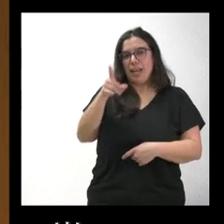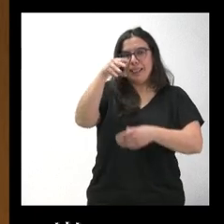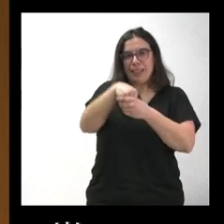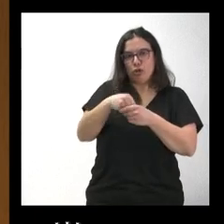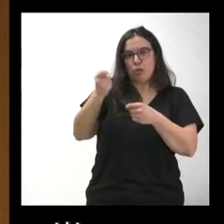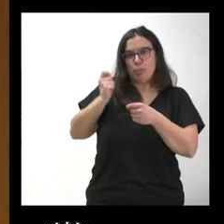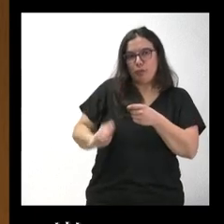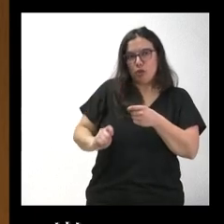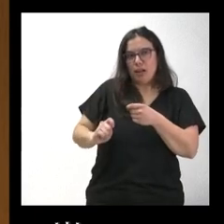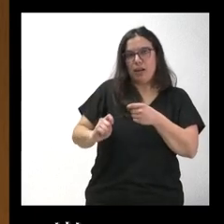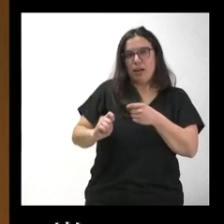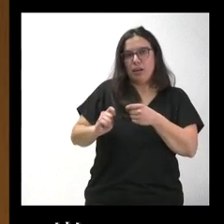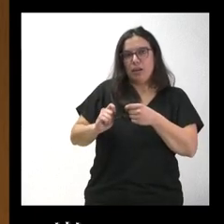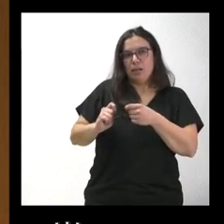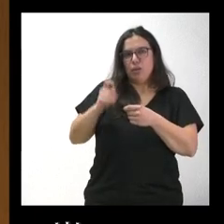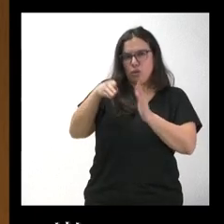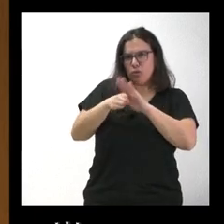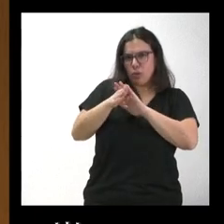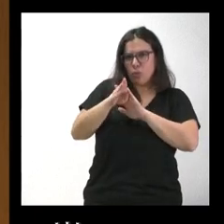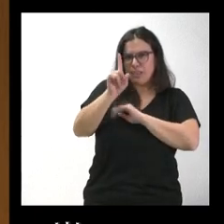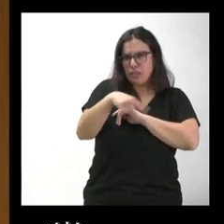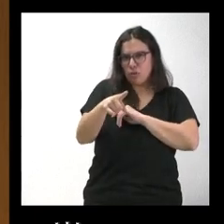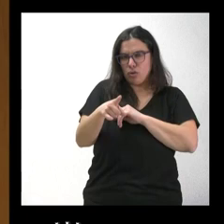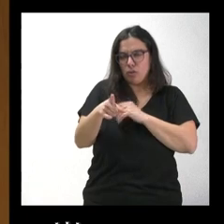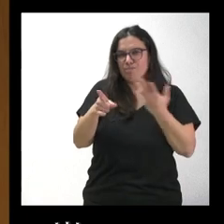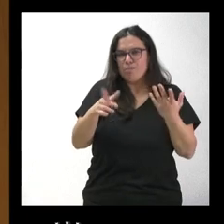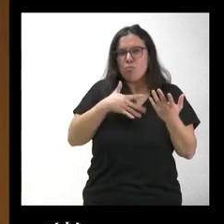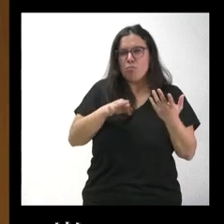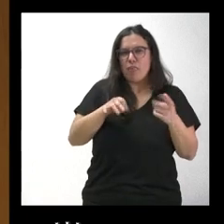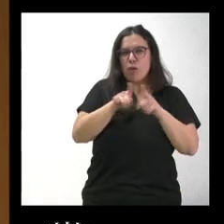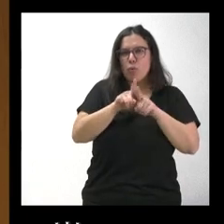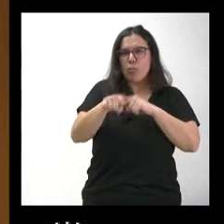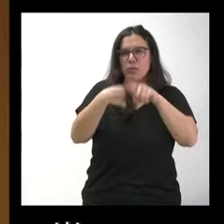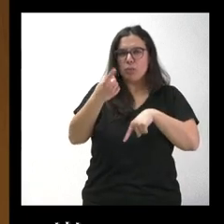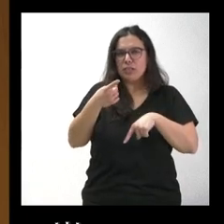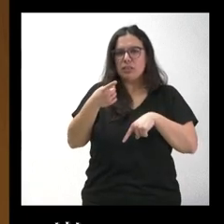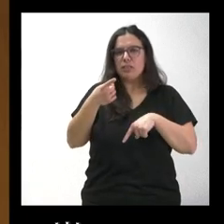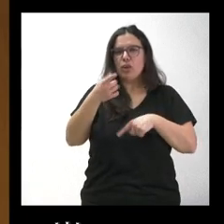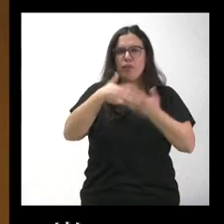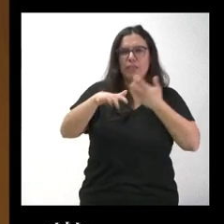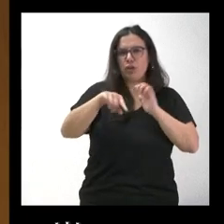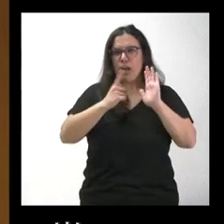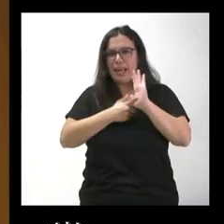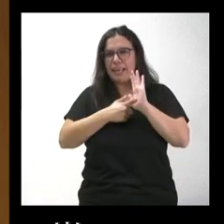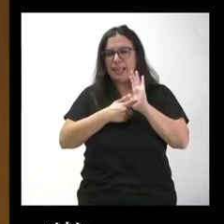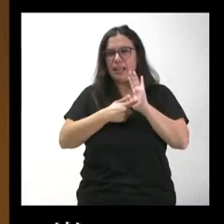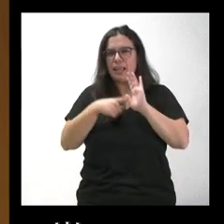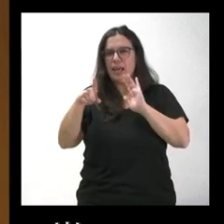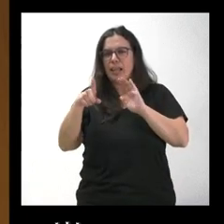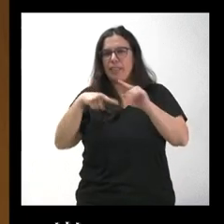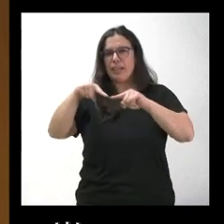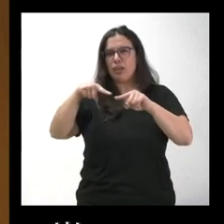del SERLA y de la fundación. No sé si esto puede generar algún conflicto legal respecto al director